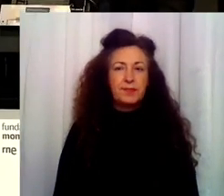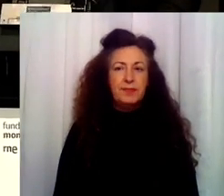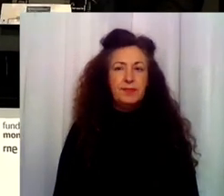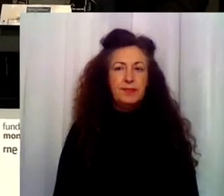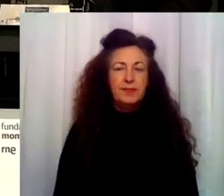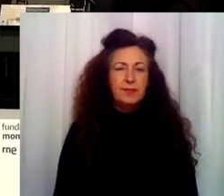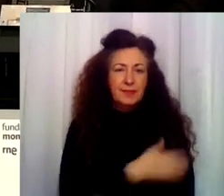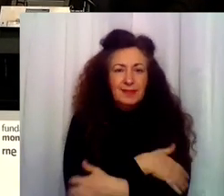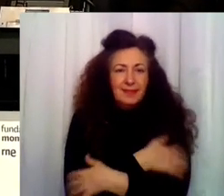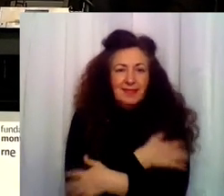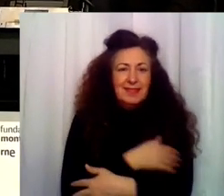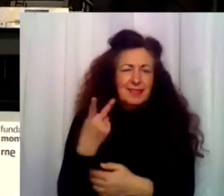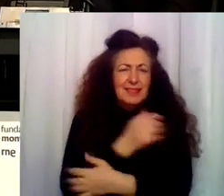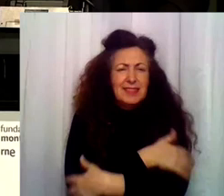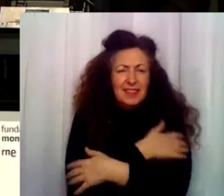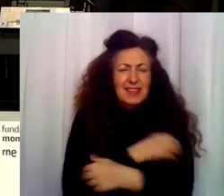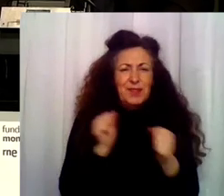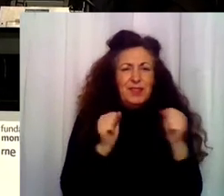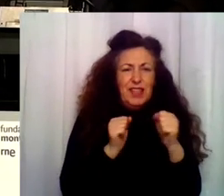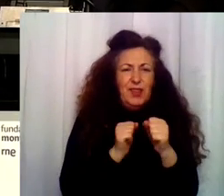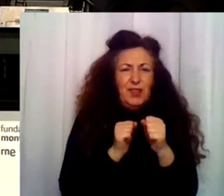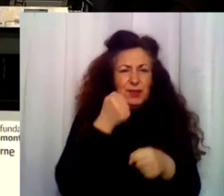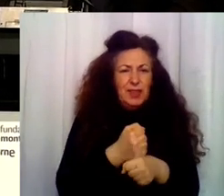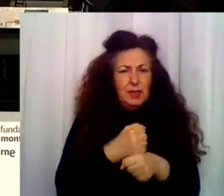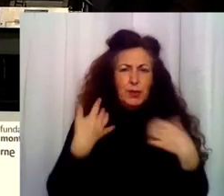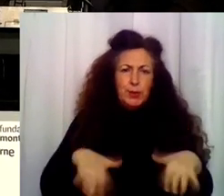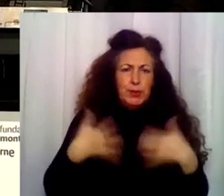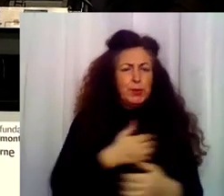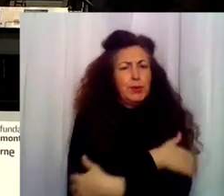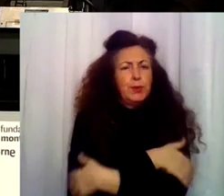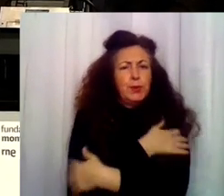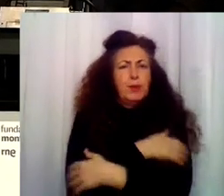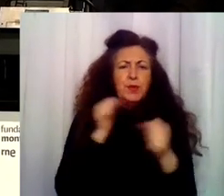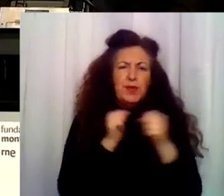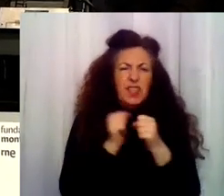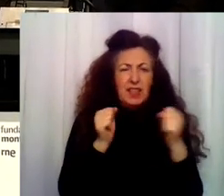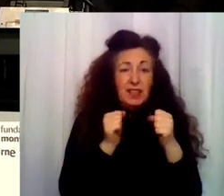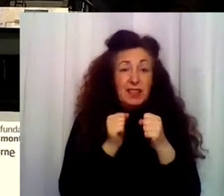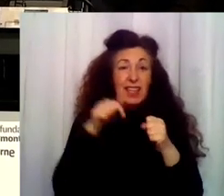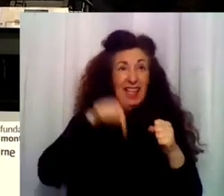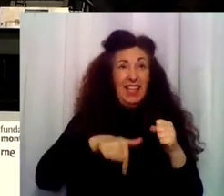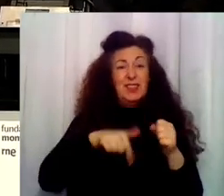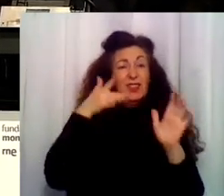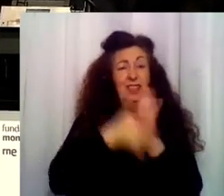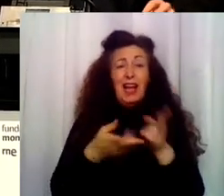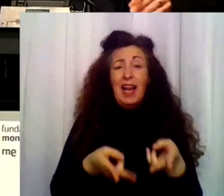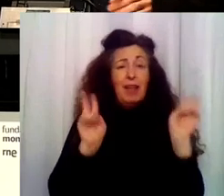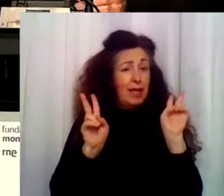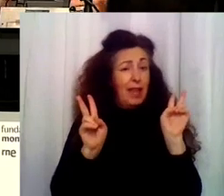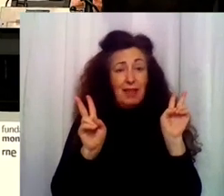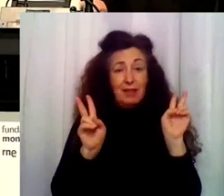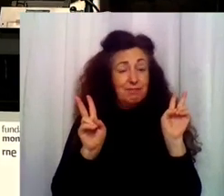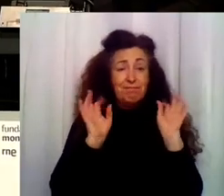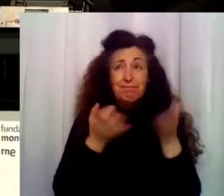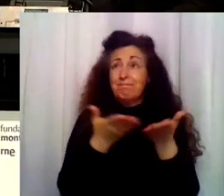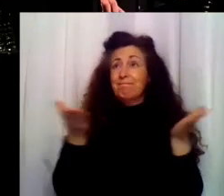Dios mío, qué desolación. Y qué frío pelón. Sí. Esto es la libertad, Natalia. La libertad.